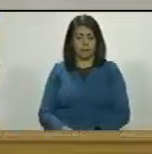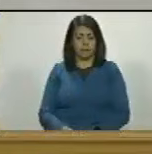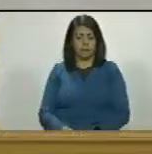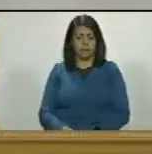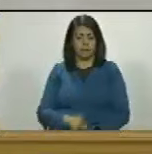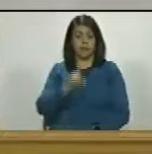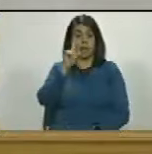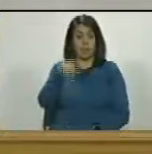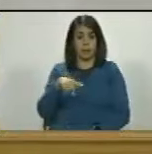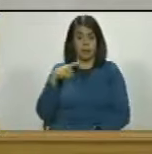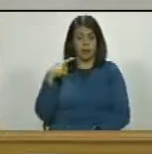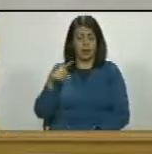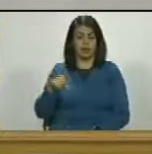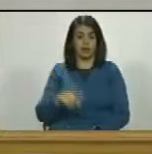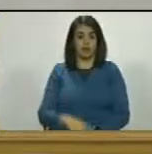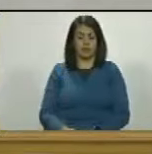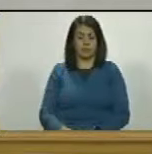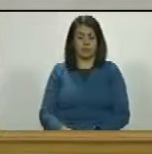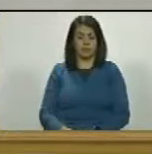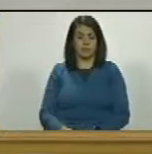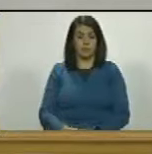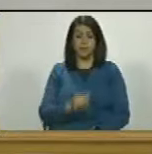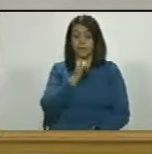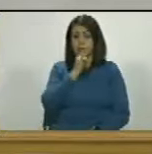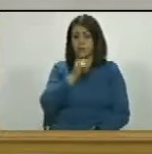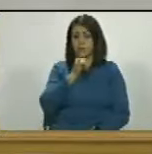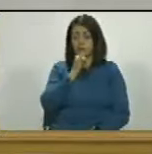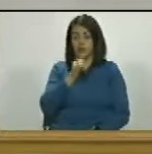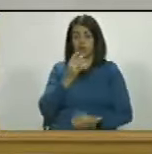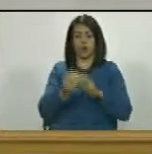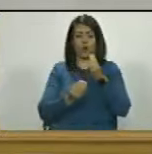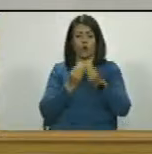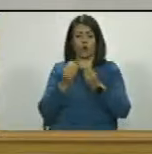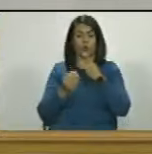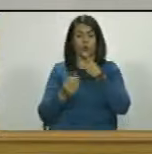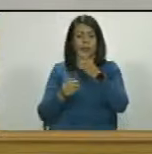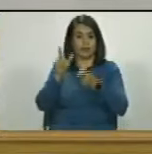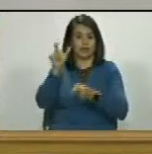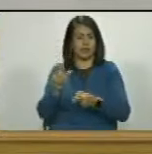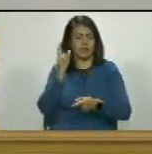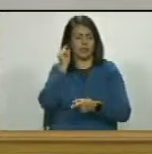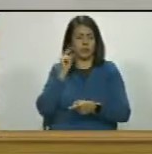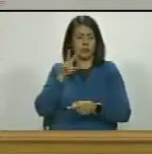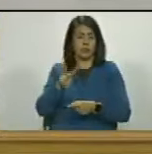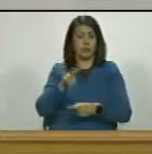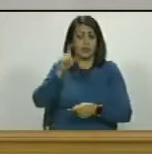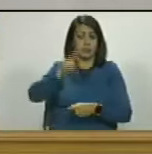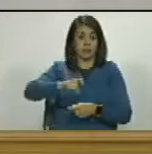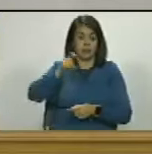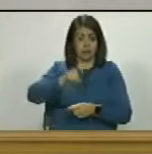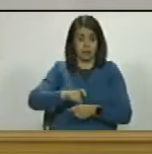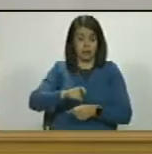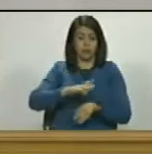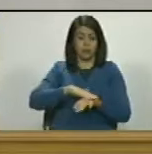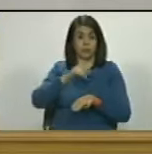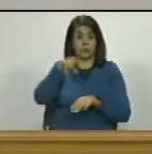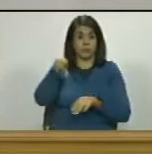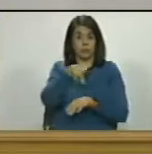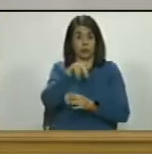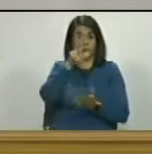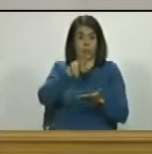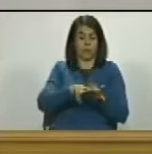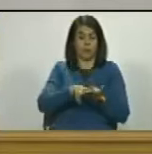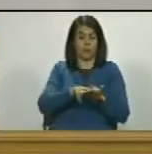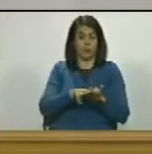y tenemos también informaciones de cómo ella le decía mira es que es necesario porque si no no nos van a